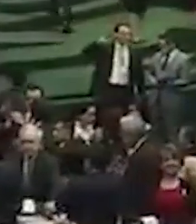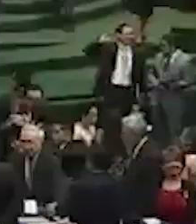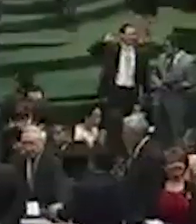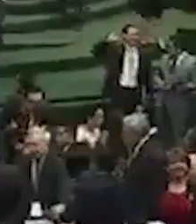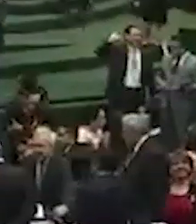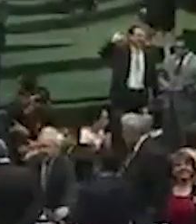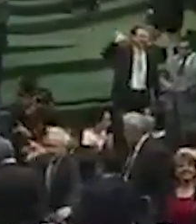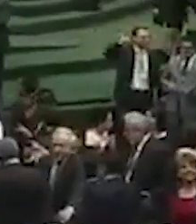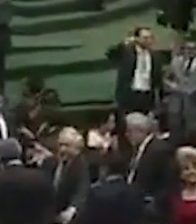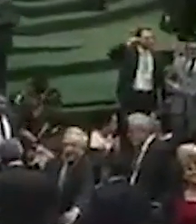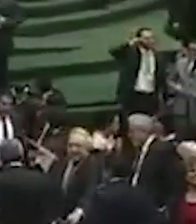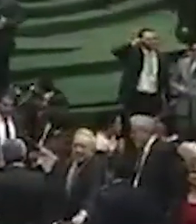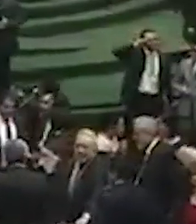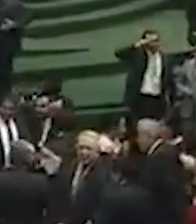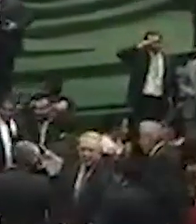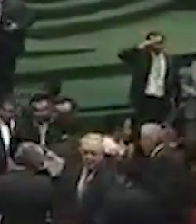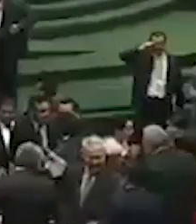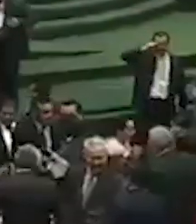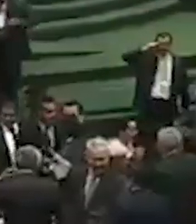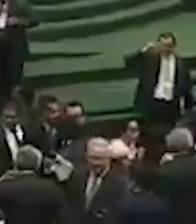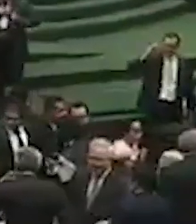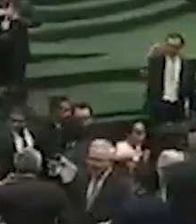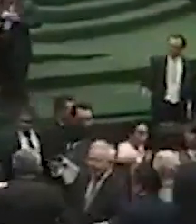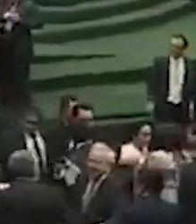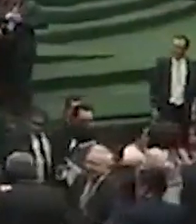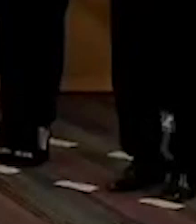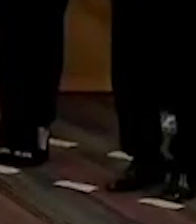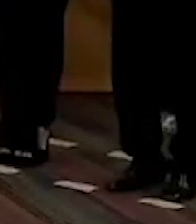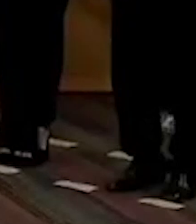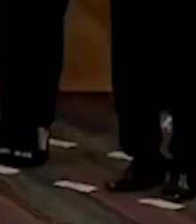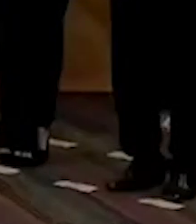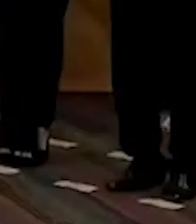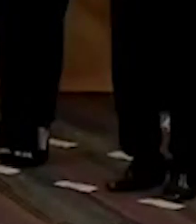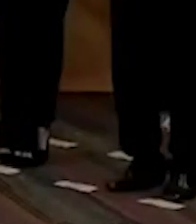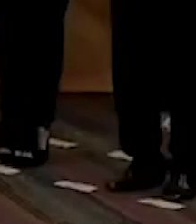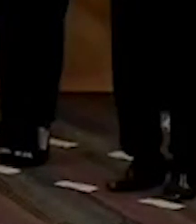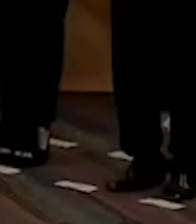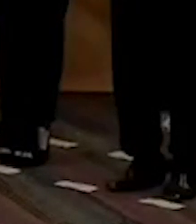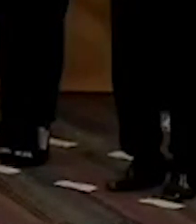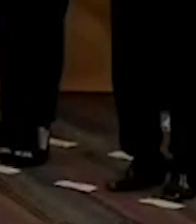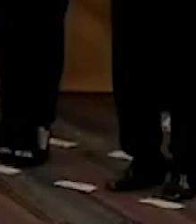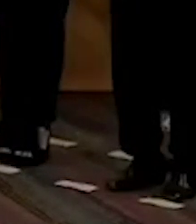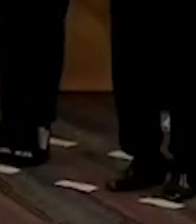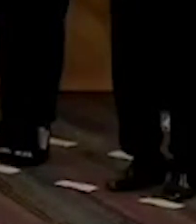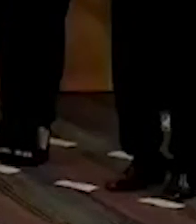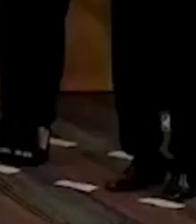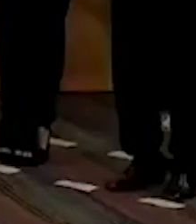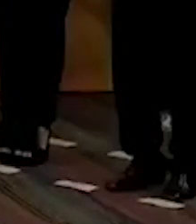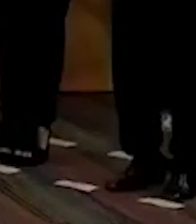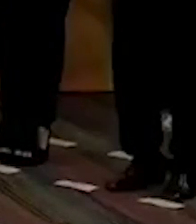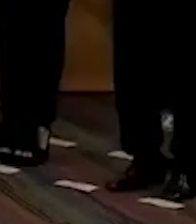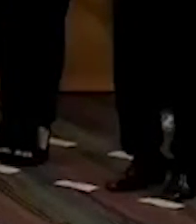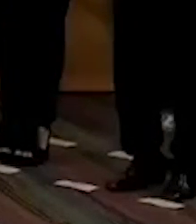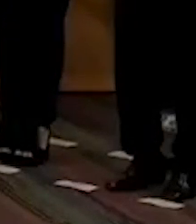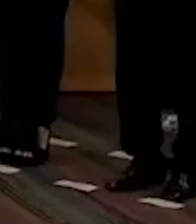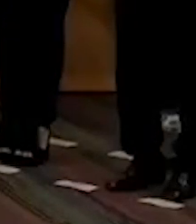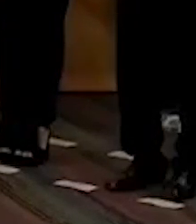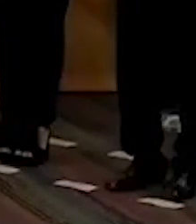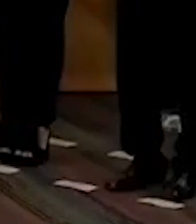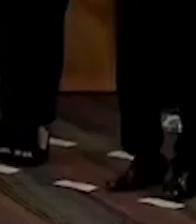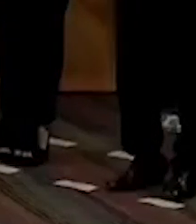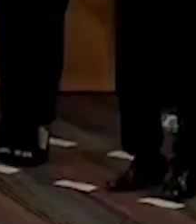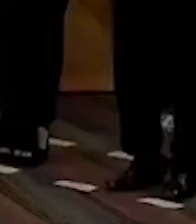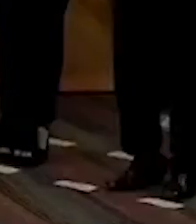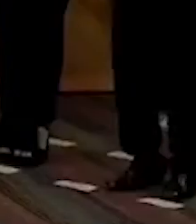y trámite del primer informe de gobierno del presidente Andrés Manuel López Obrador, que presentaría a la titular de la Secretaría de Gobernación,